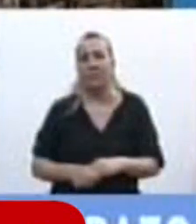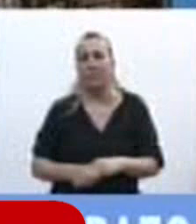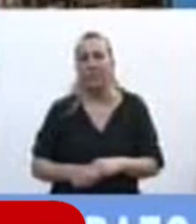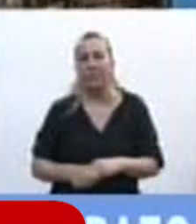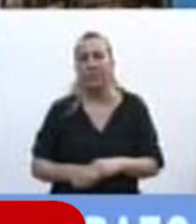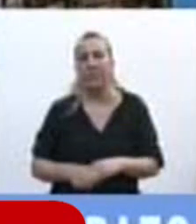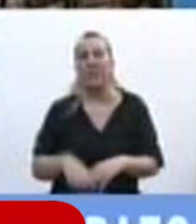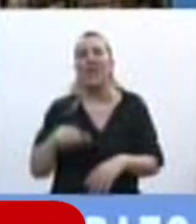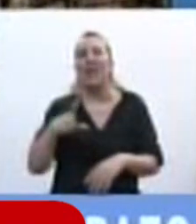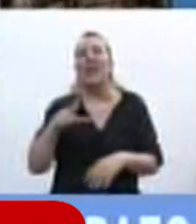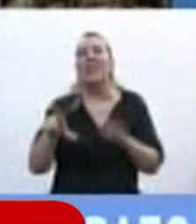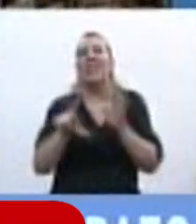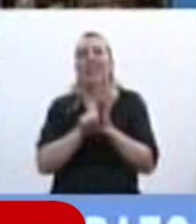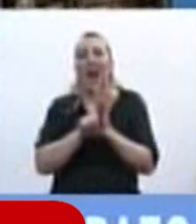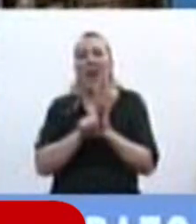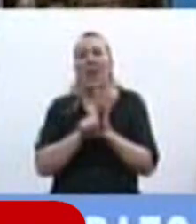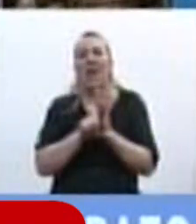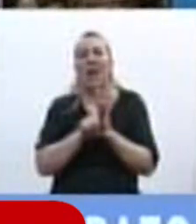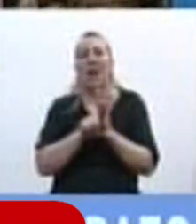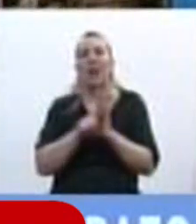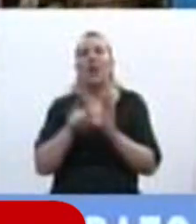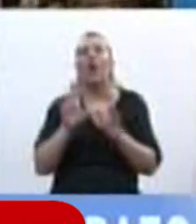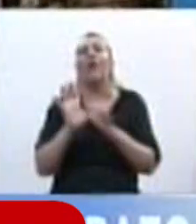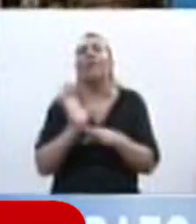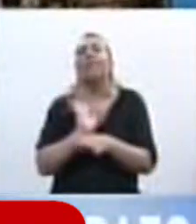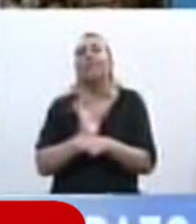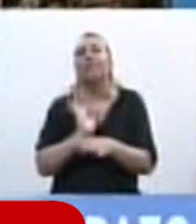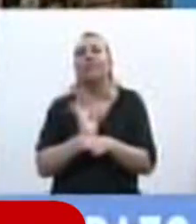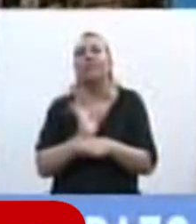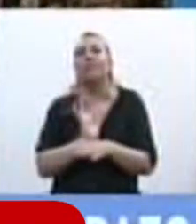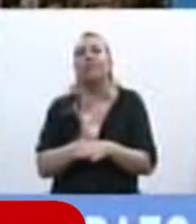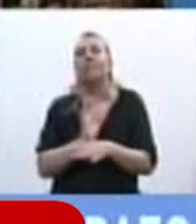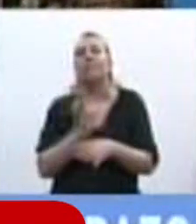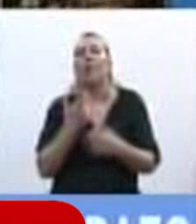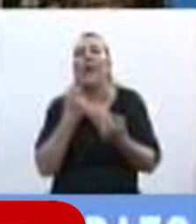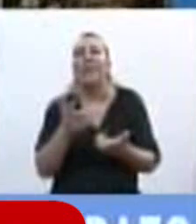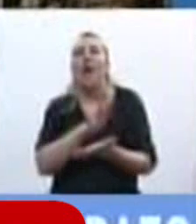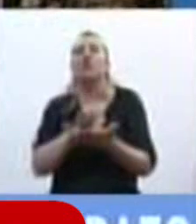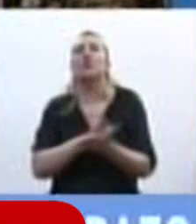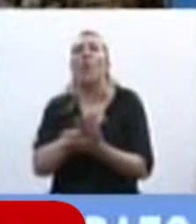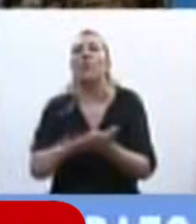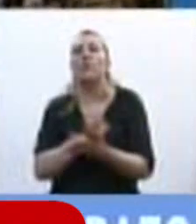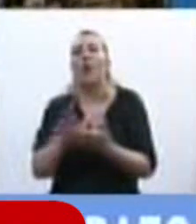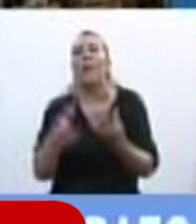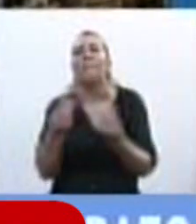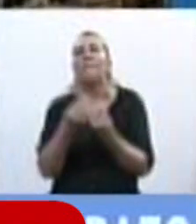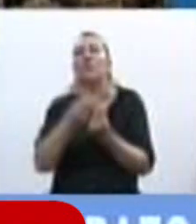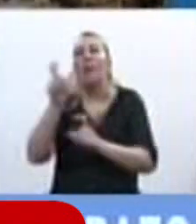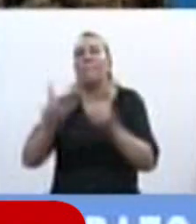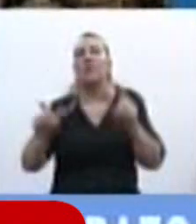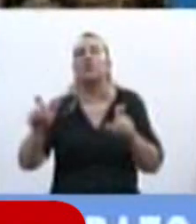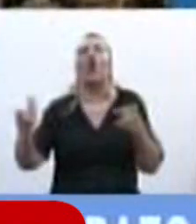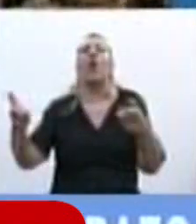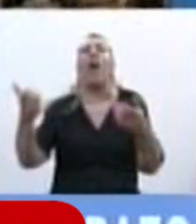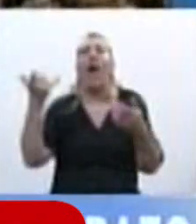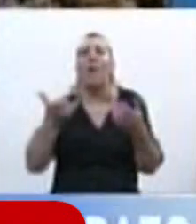sancionar esta ley como una respuesta a toda una demanda y a toda una movilización